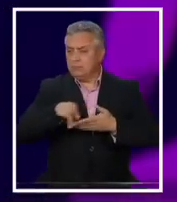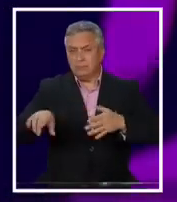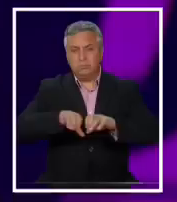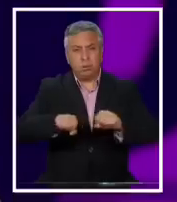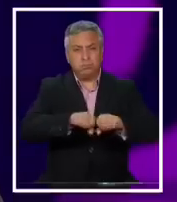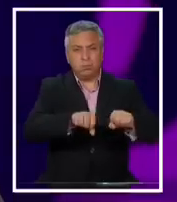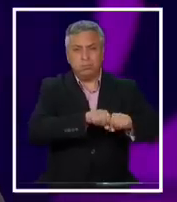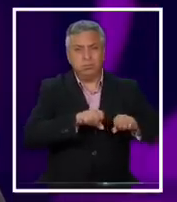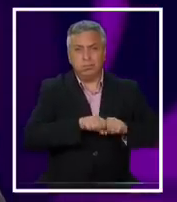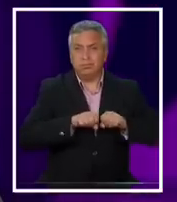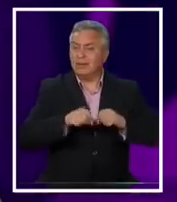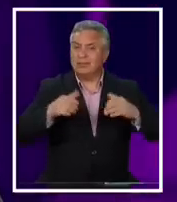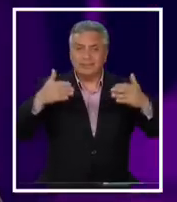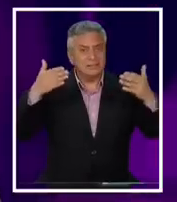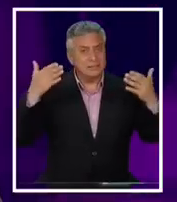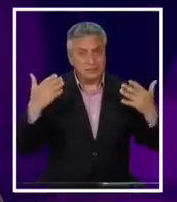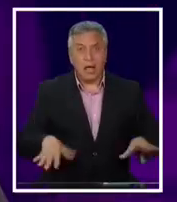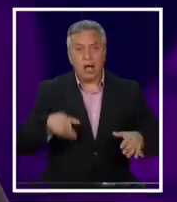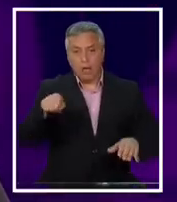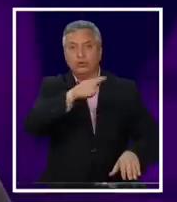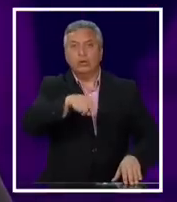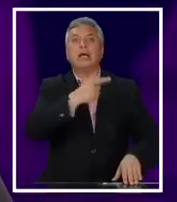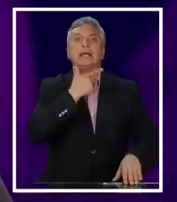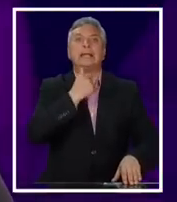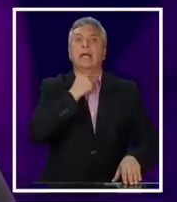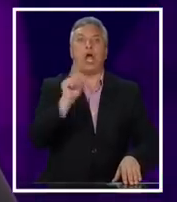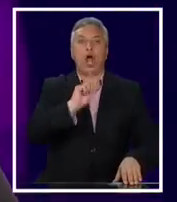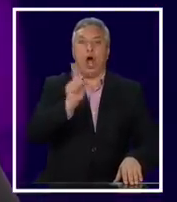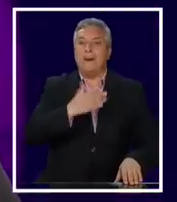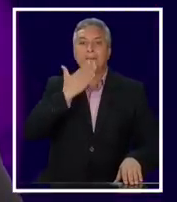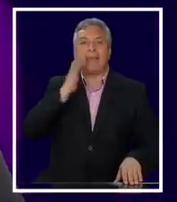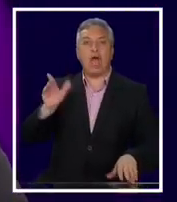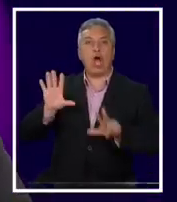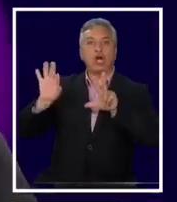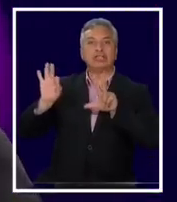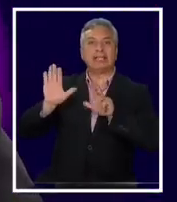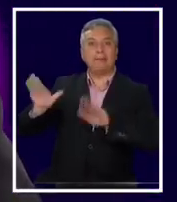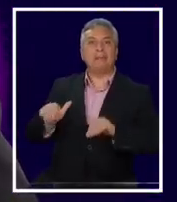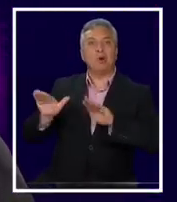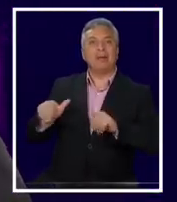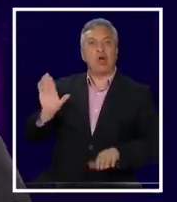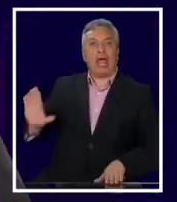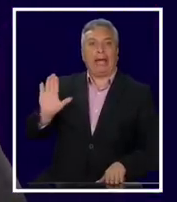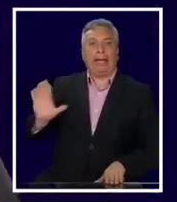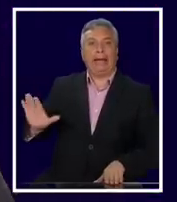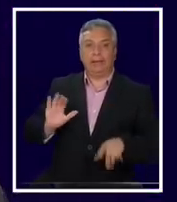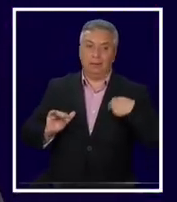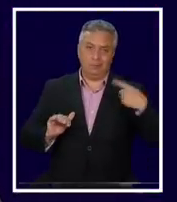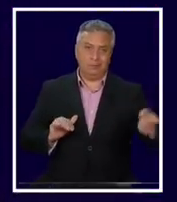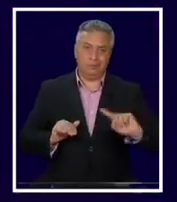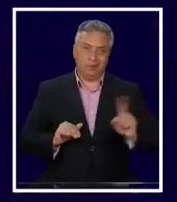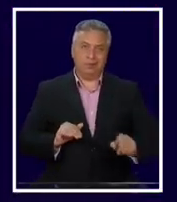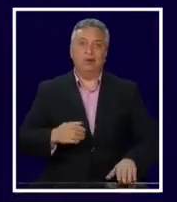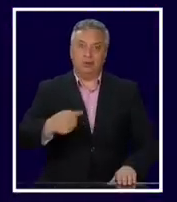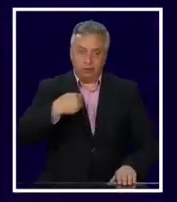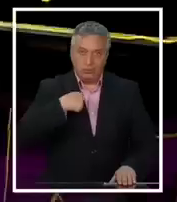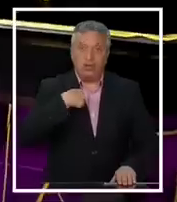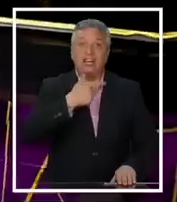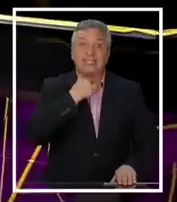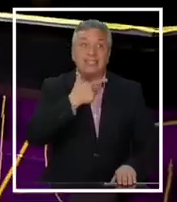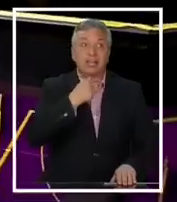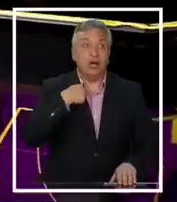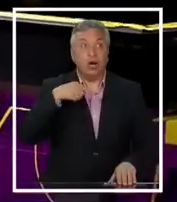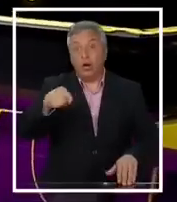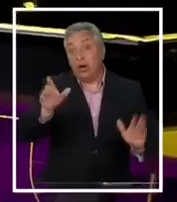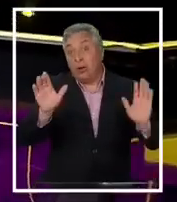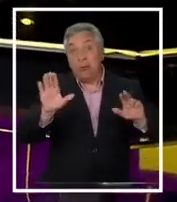está claro que hay quienes prefieren mantener la constitución del 80 y luego seguir Yo no soy de las que prefiere la constitución del 80, así